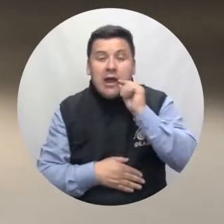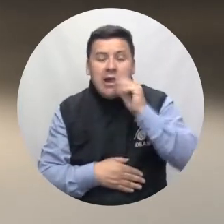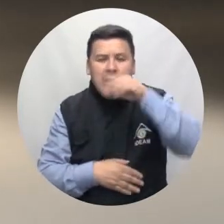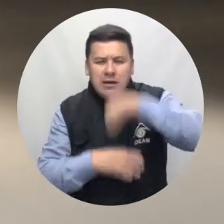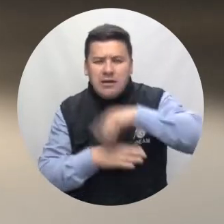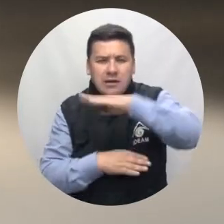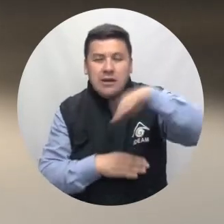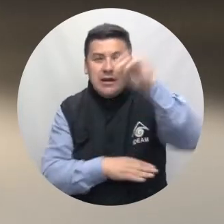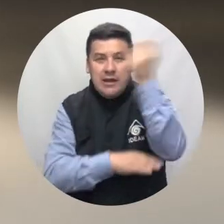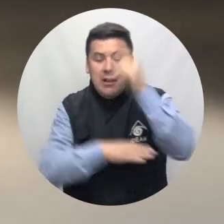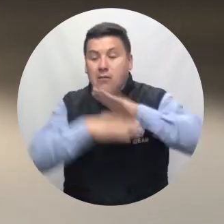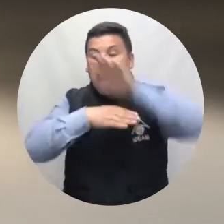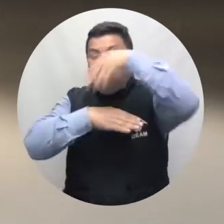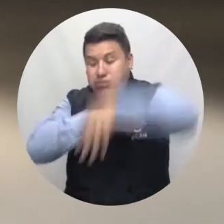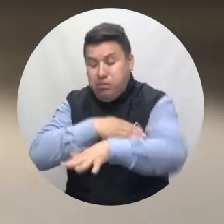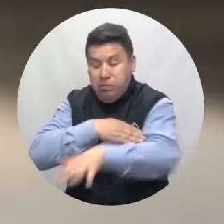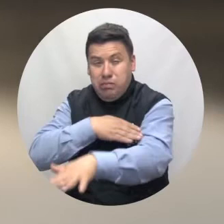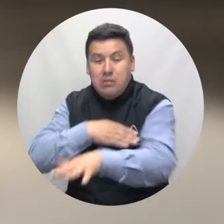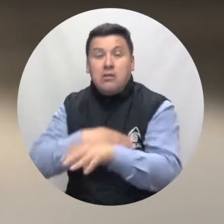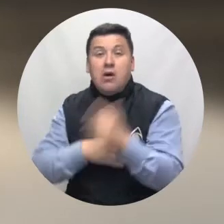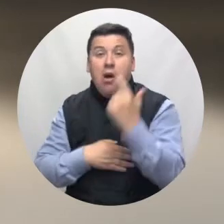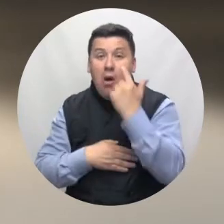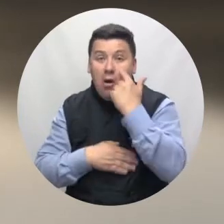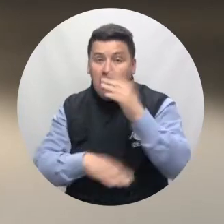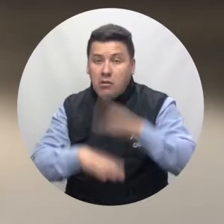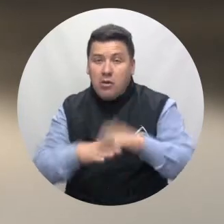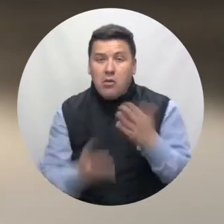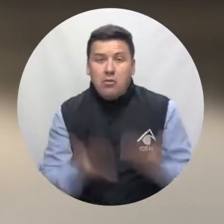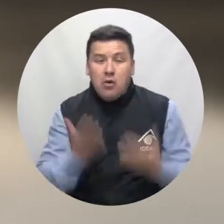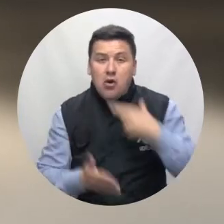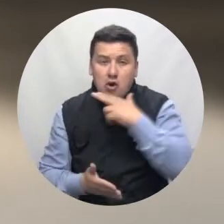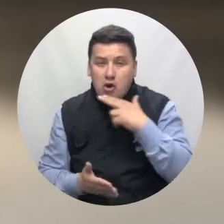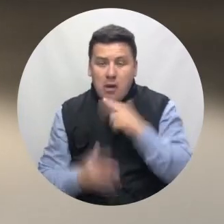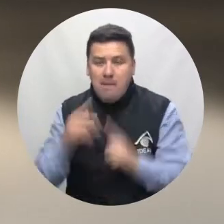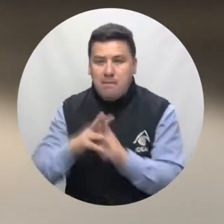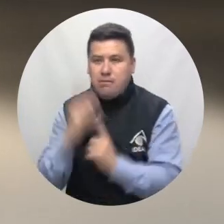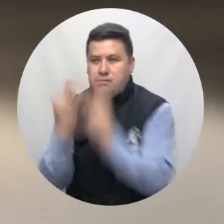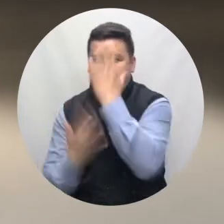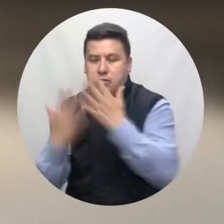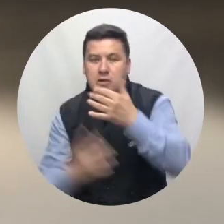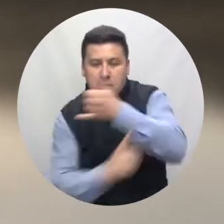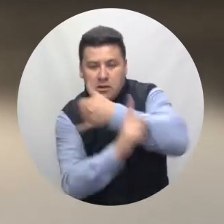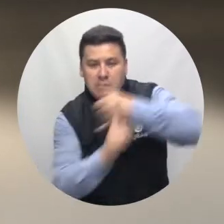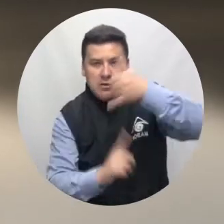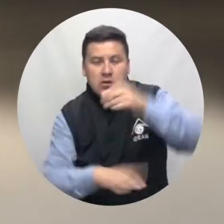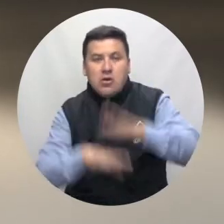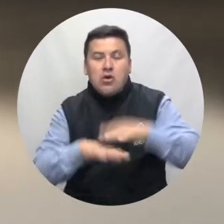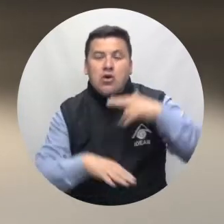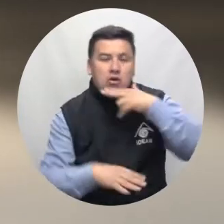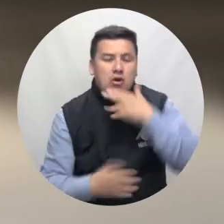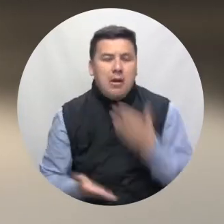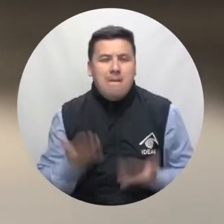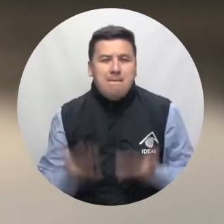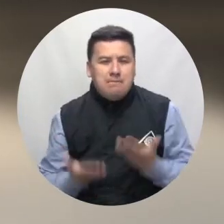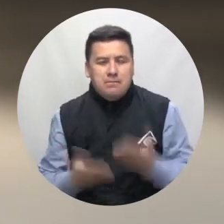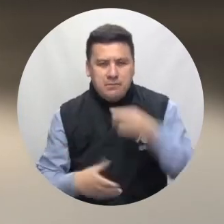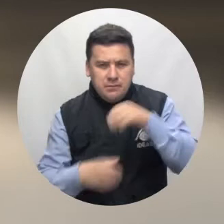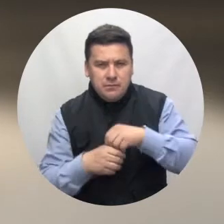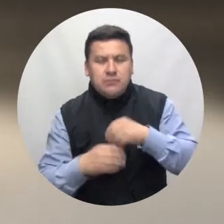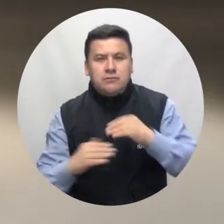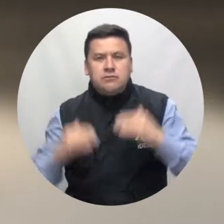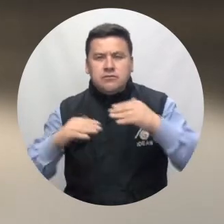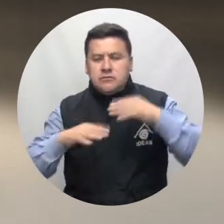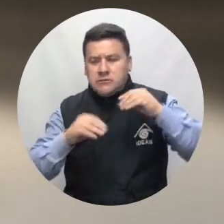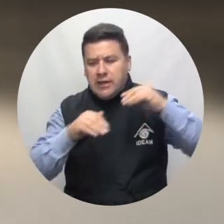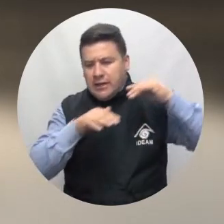Cafetero, Pie de Monte Llanero. Alerta roja por moderada posibilidad de incendios hacia el Caribe colombiano. Alerta roja por probabilidad